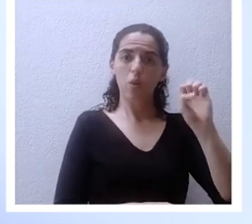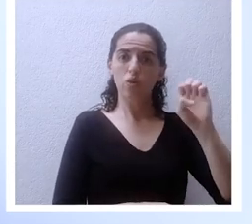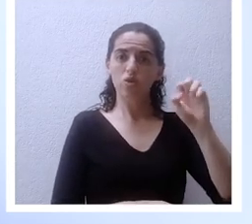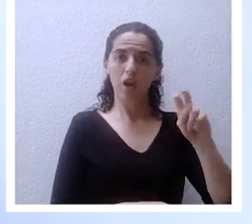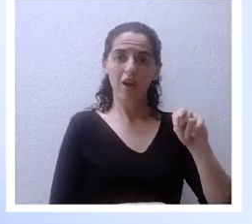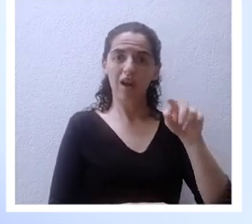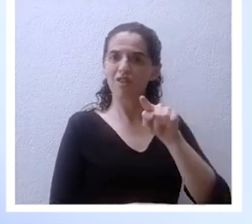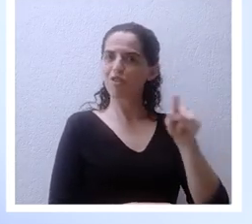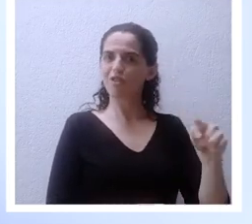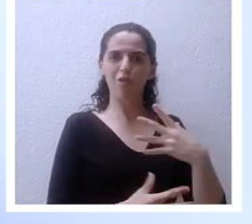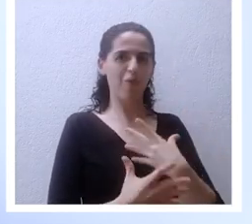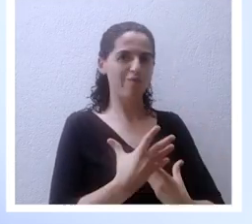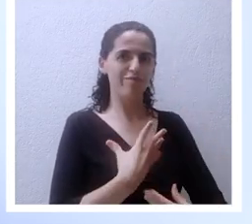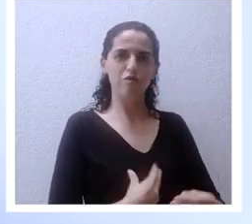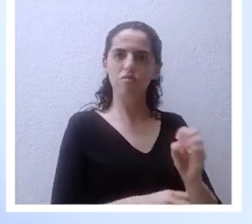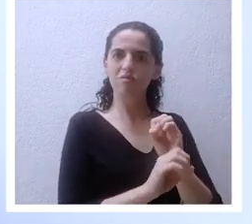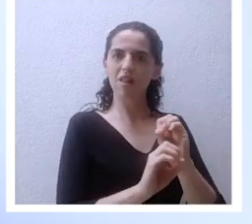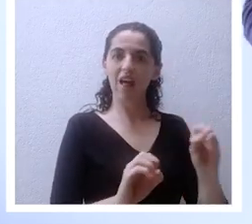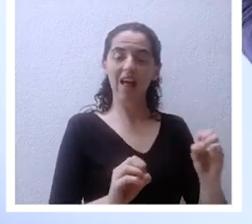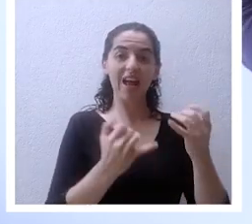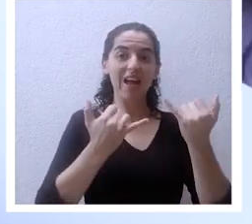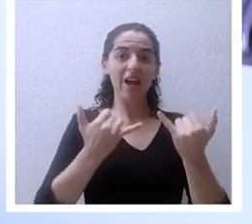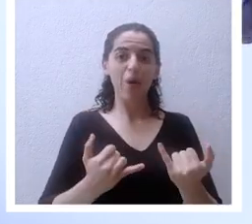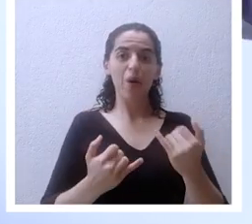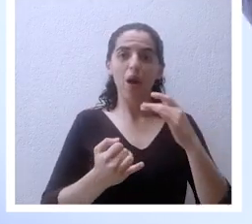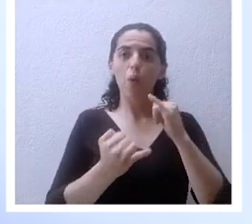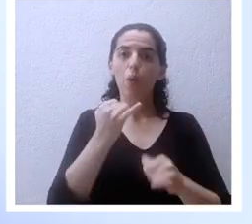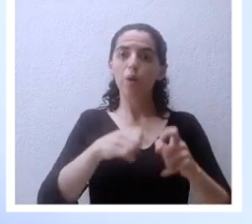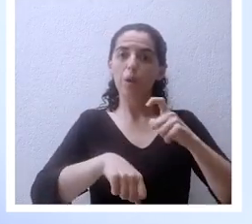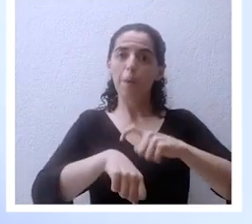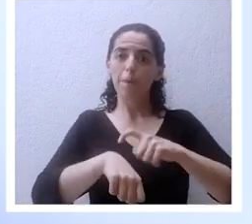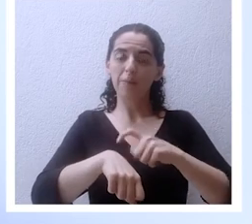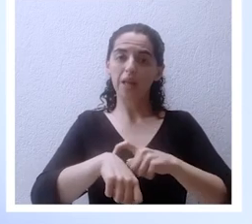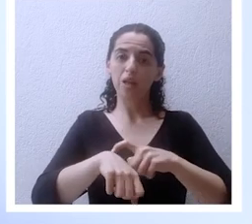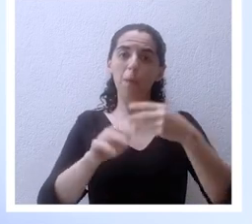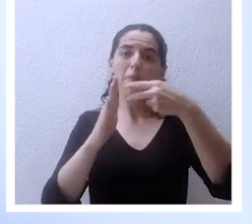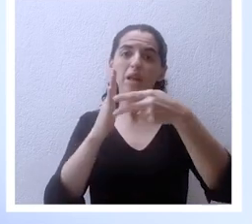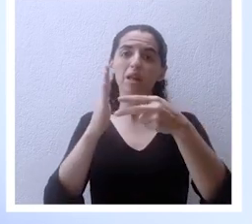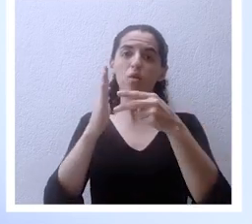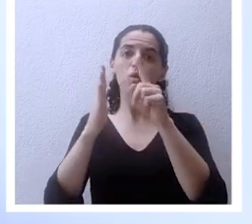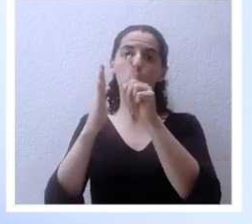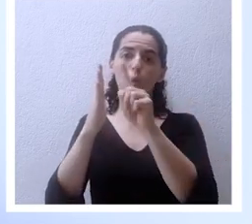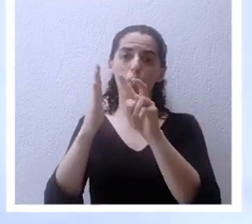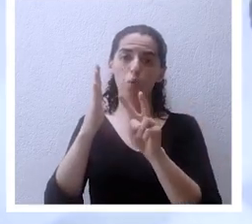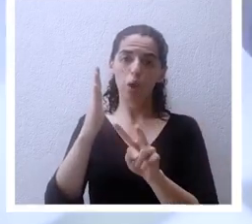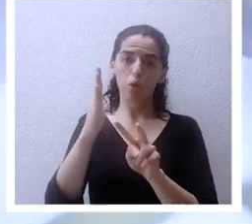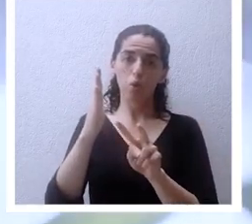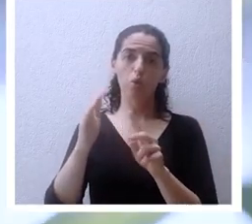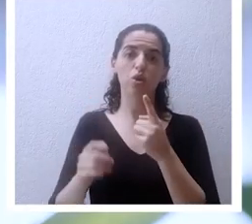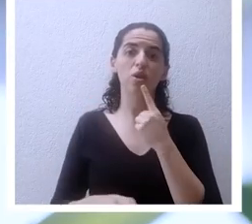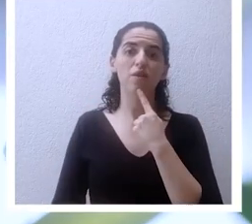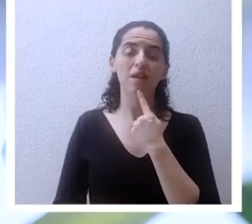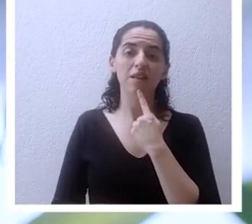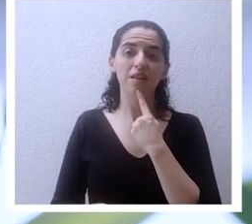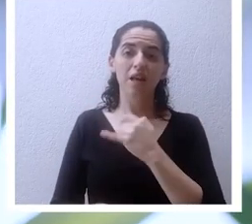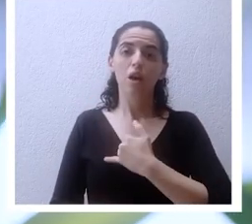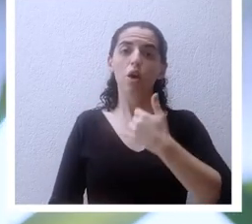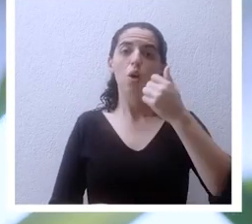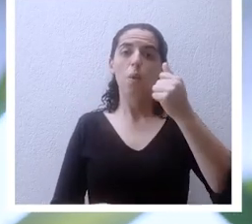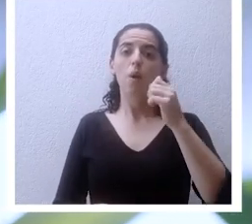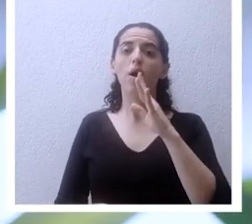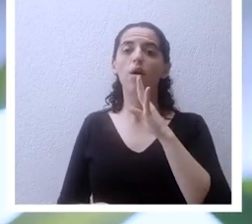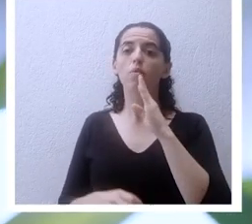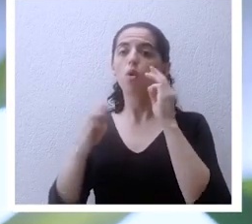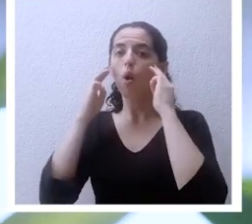momento y quiero leerte los versículos 1 y 2 de Éxodo 12 dice habló Jehová Moisés